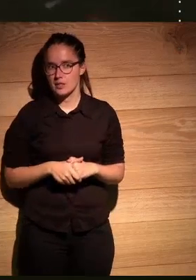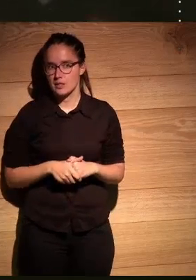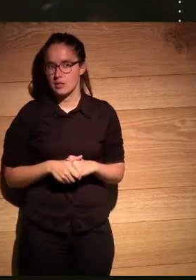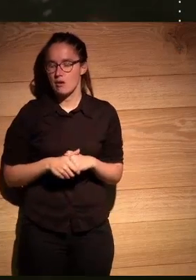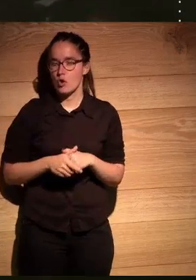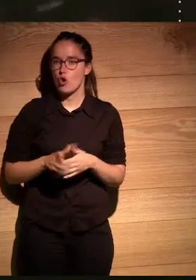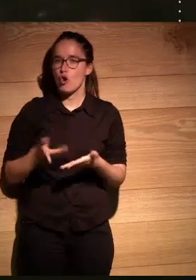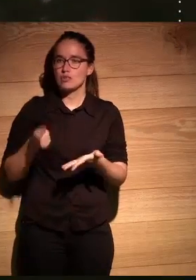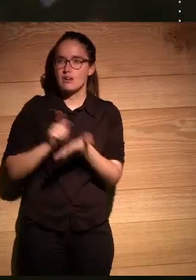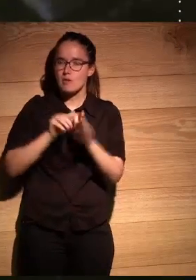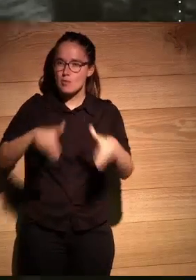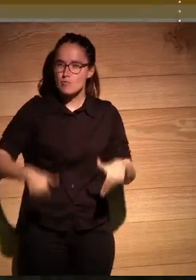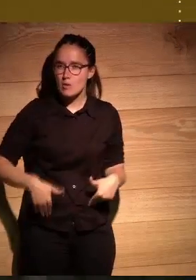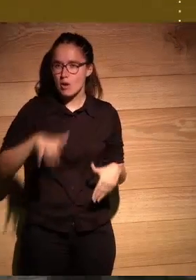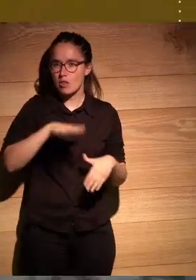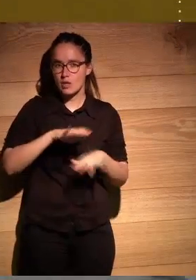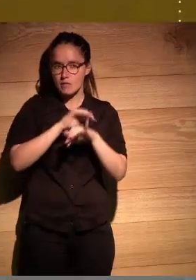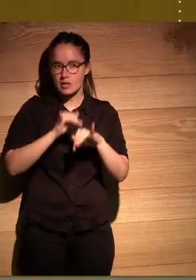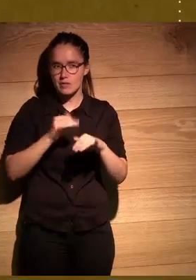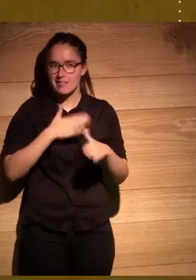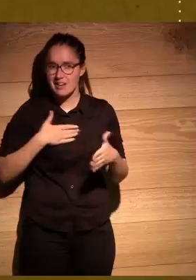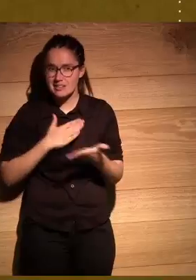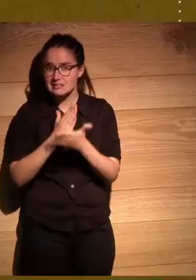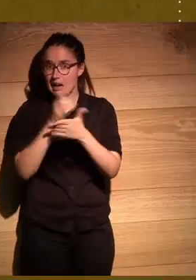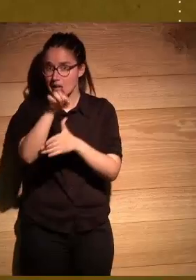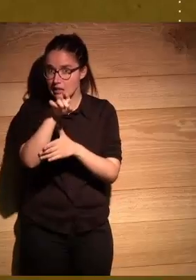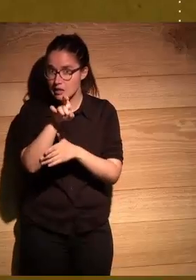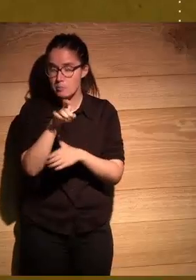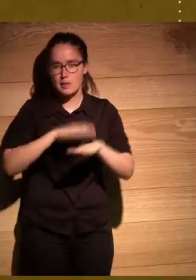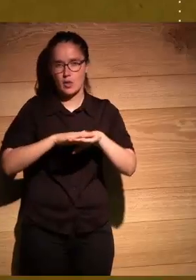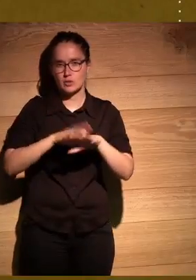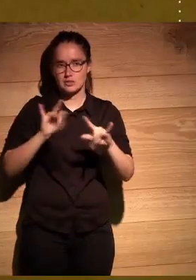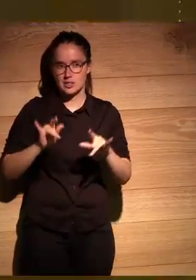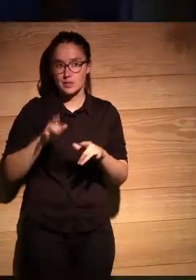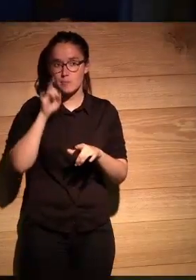vuelvo al lugar en el que he sido ¿quieres abrir este? perdón